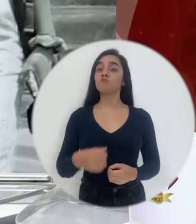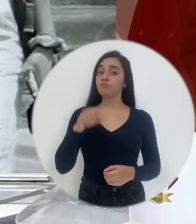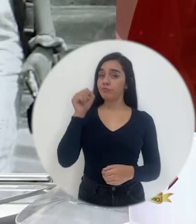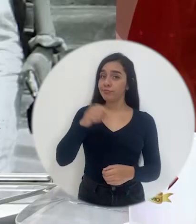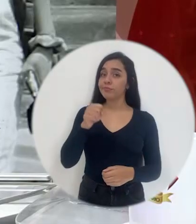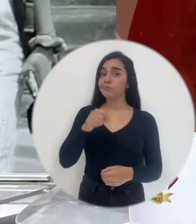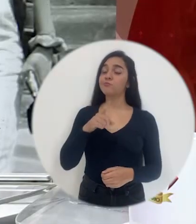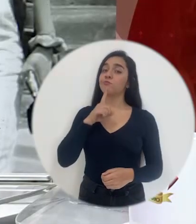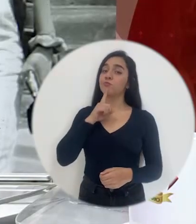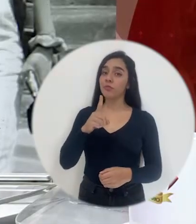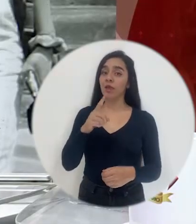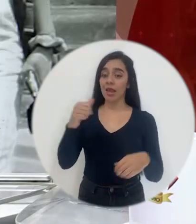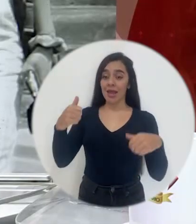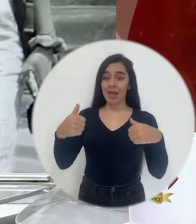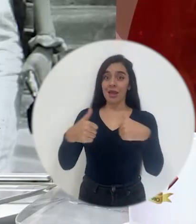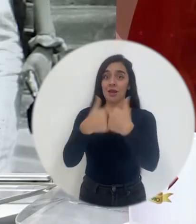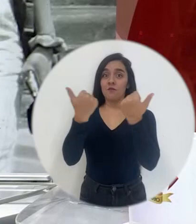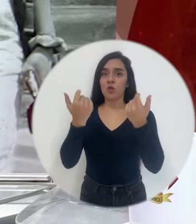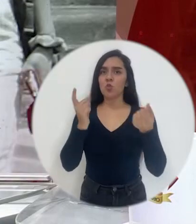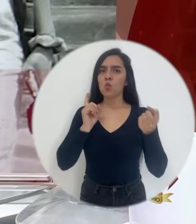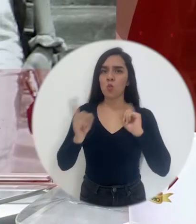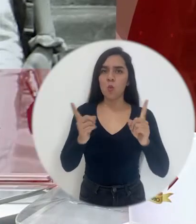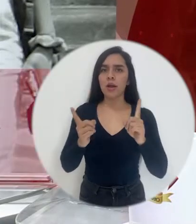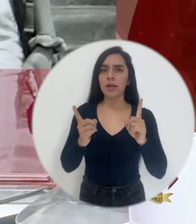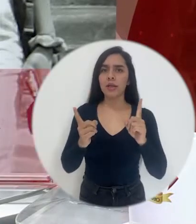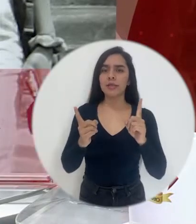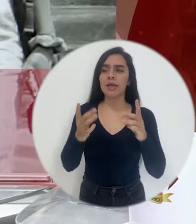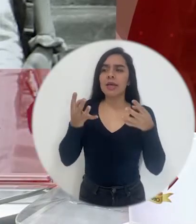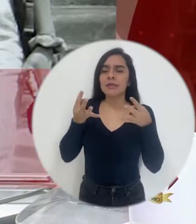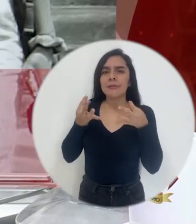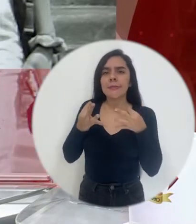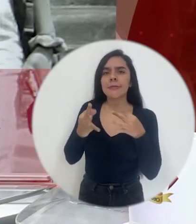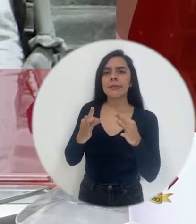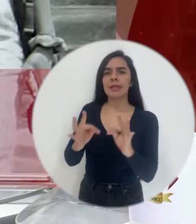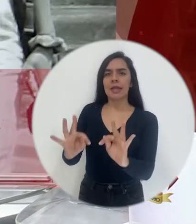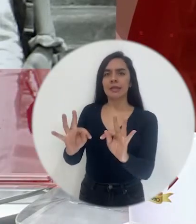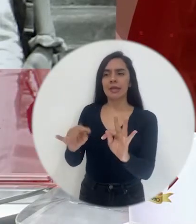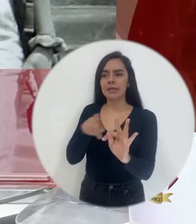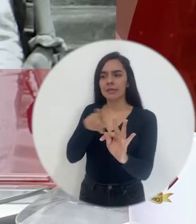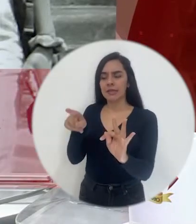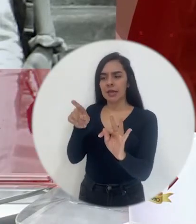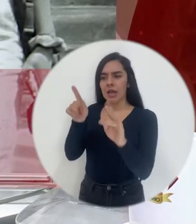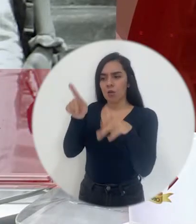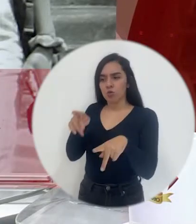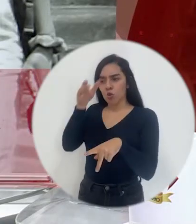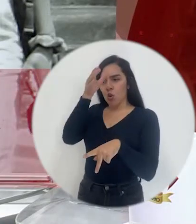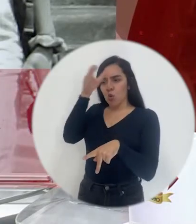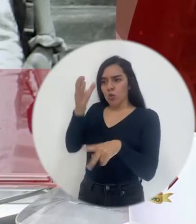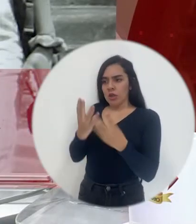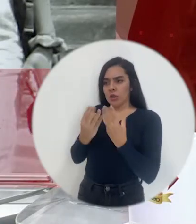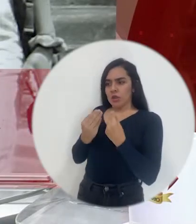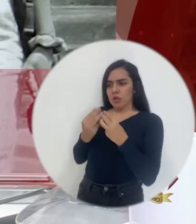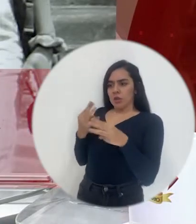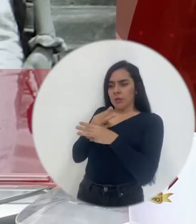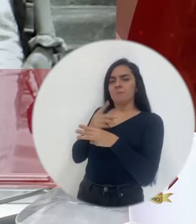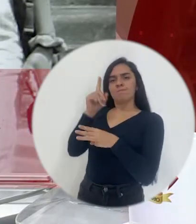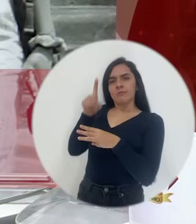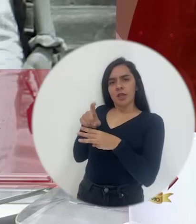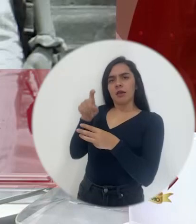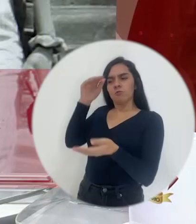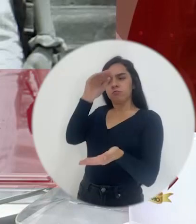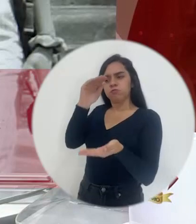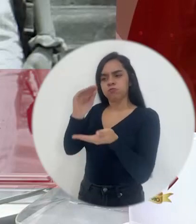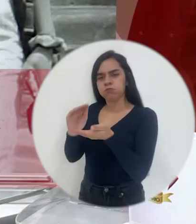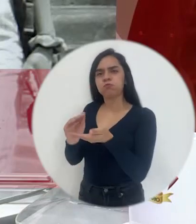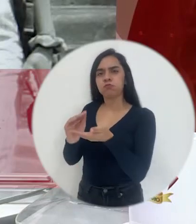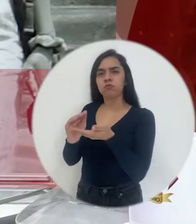En definitiva, parece que el reto inicial está con romper como con esa fobia cultural a la matemática desde los